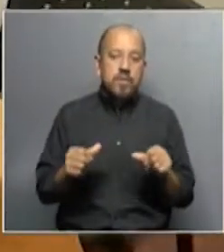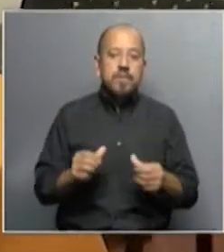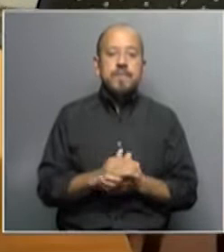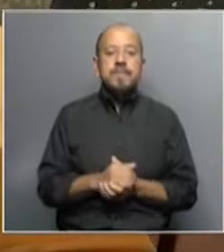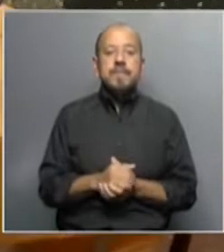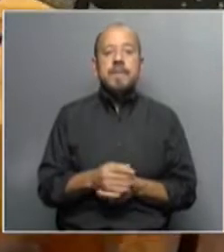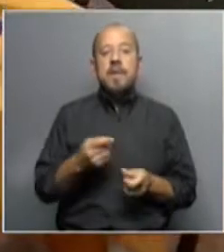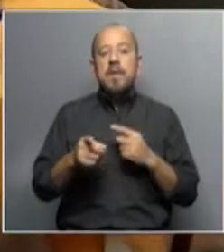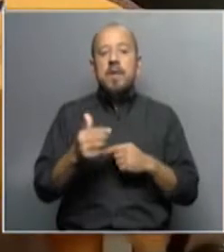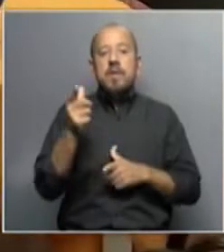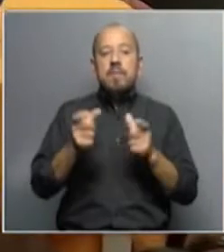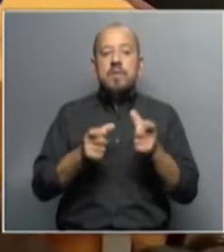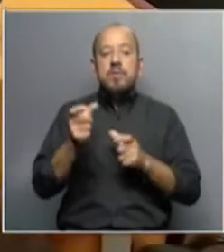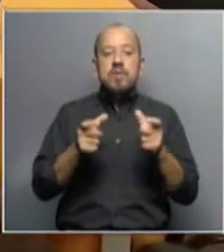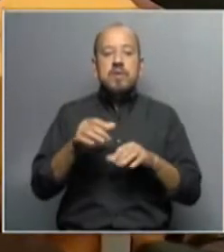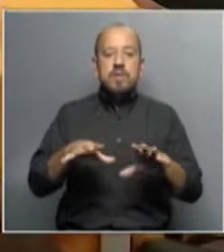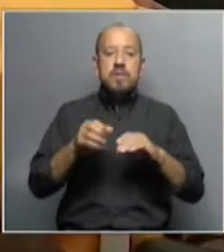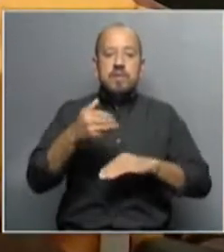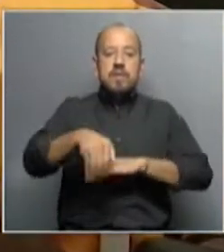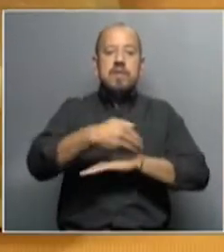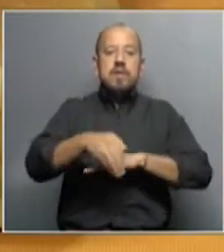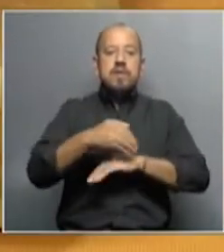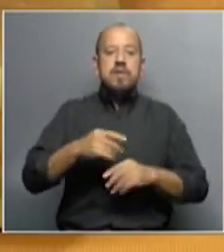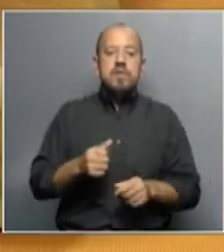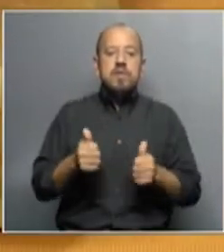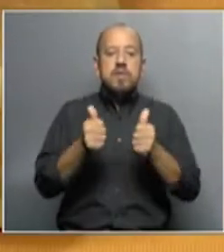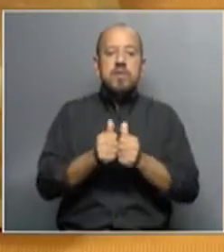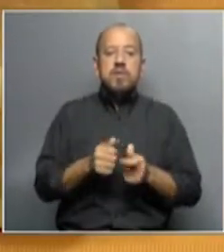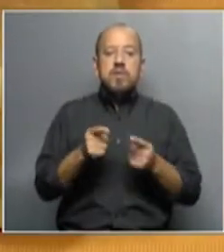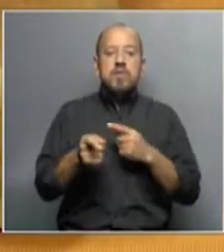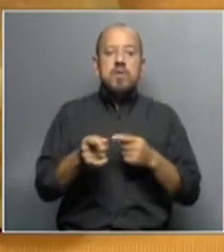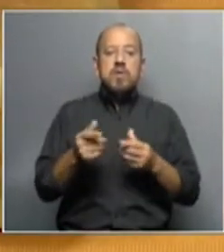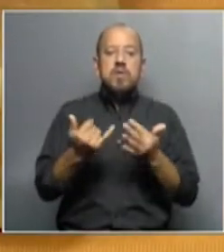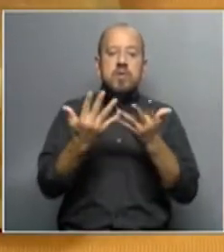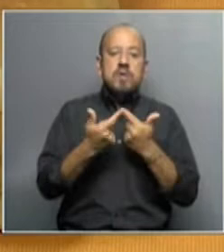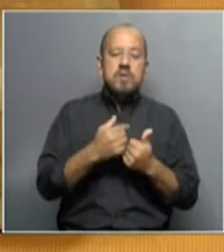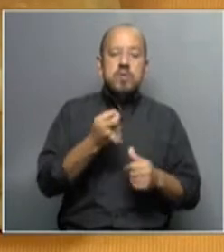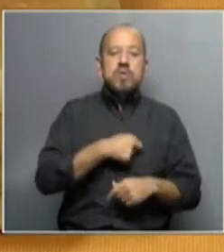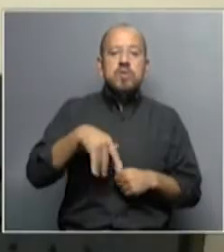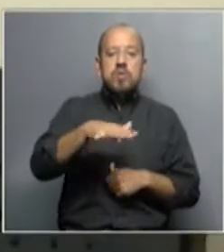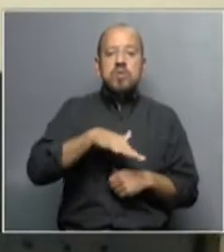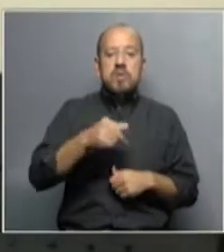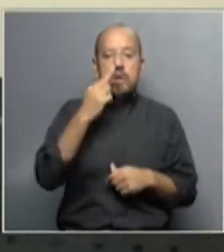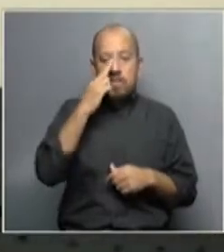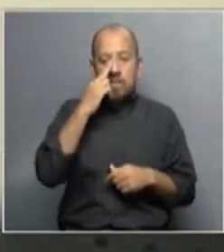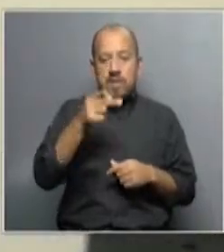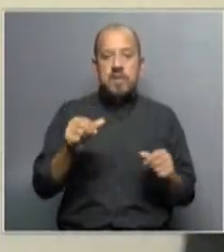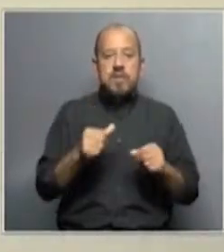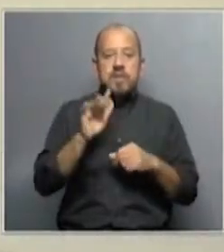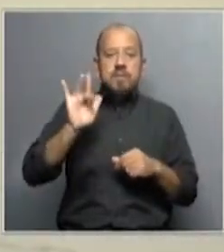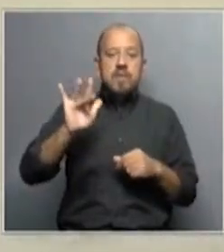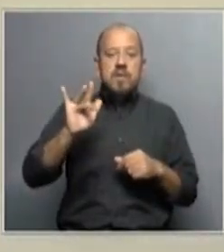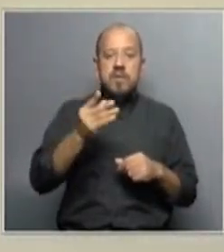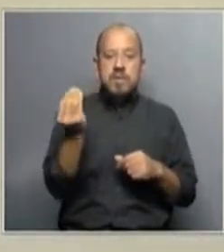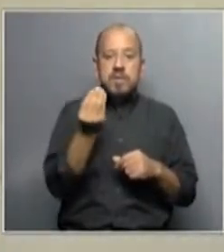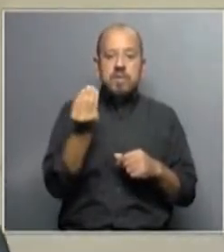participación de personas en situación de calle quienes realizan la tarea junto a colaboradores y estas organizaciones sociales. El PAN se elabora los días miércoles y